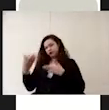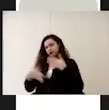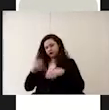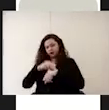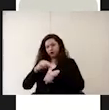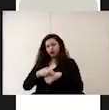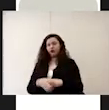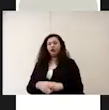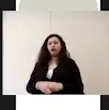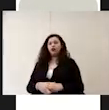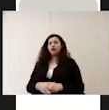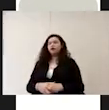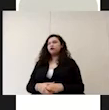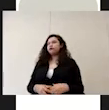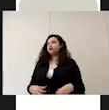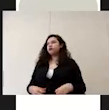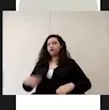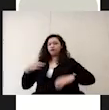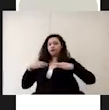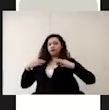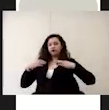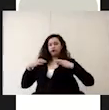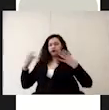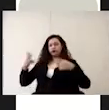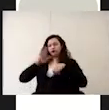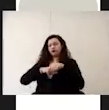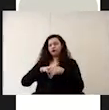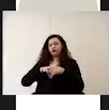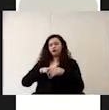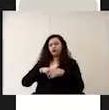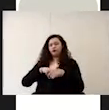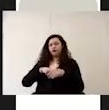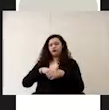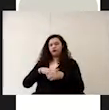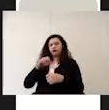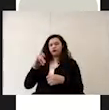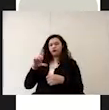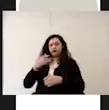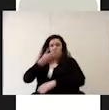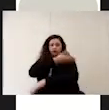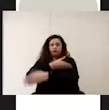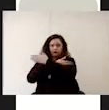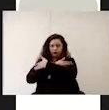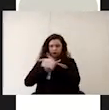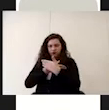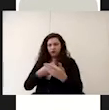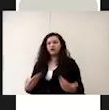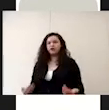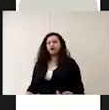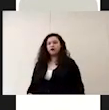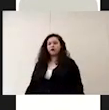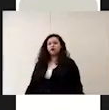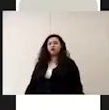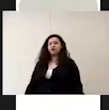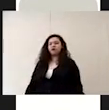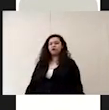y este es uniforme clínico filipinas de manga corta evitar cofia